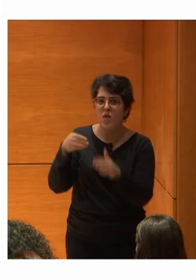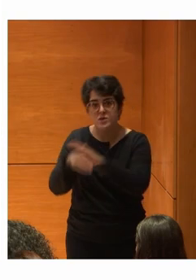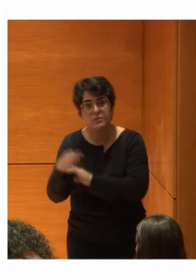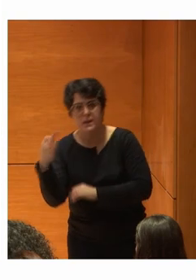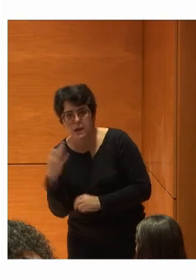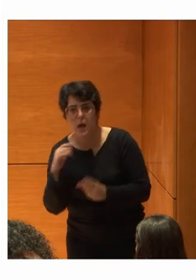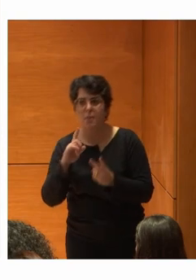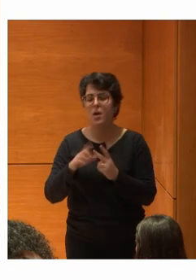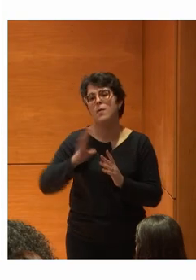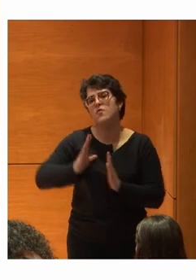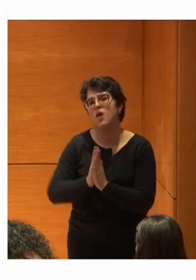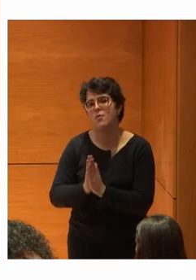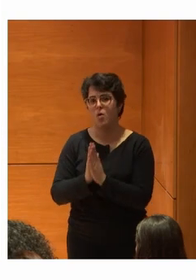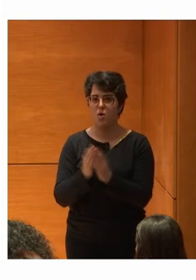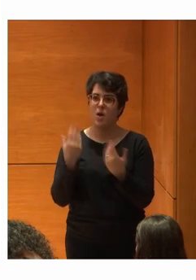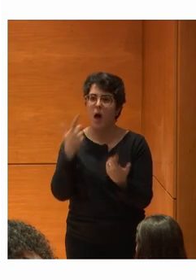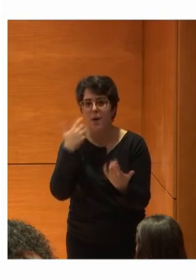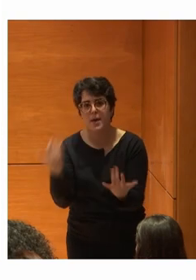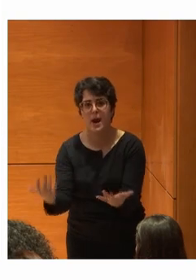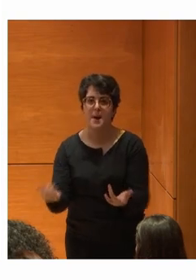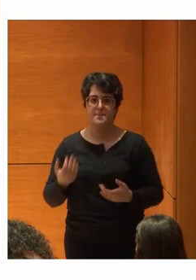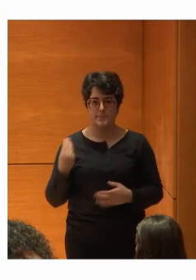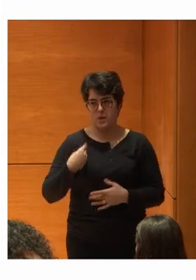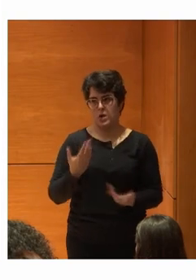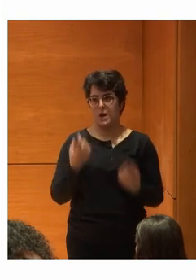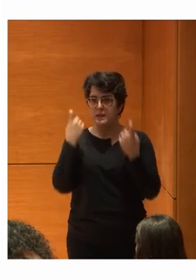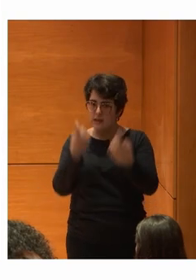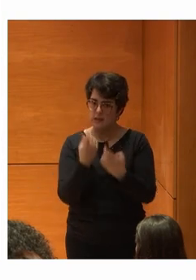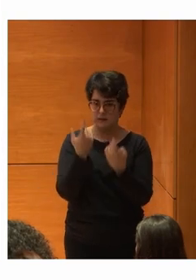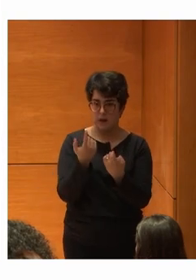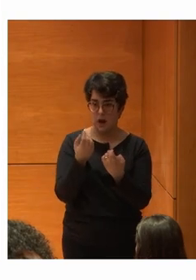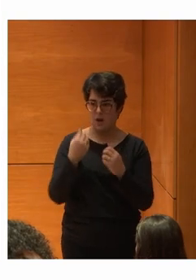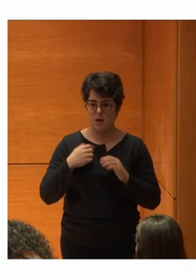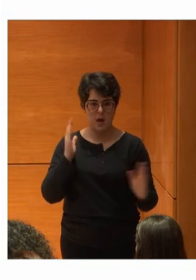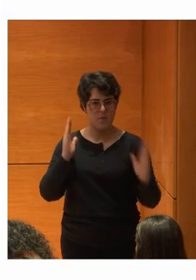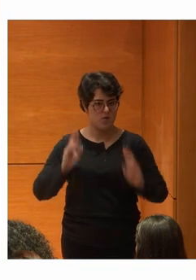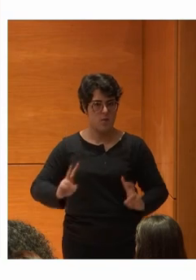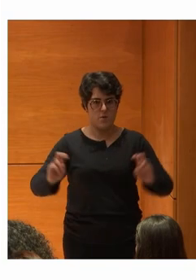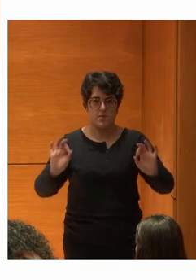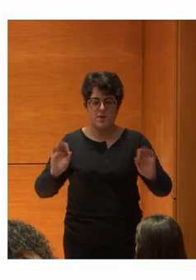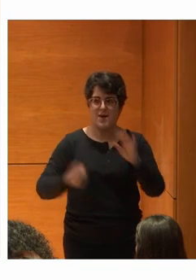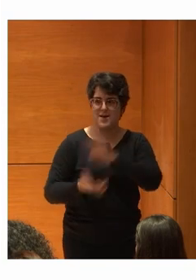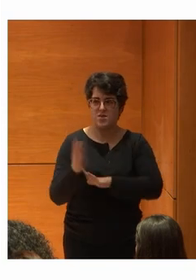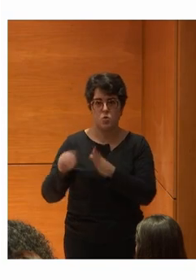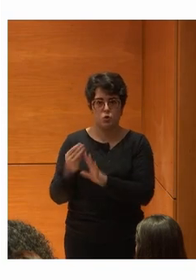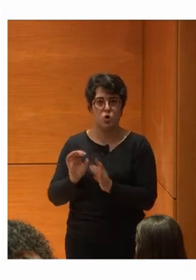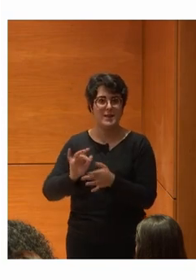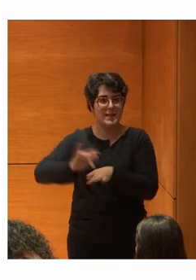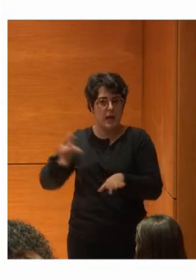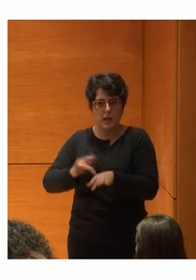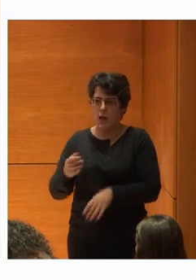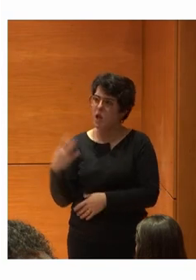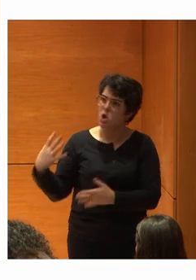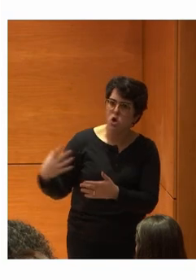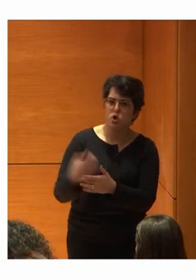accesible Tenemos que Por favor Intentar llegar Vamos a hacer O sea A intentar Desde las primeras fases De la creación Del producto digital Tener